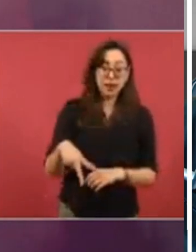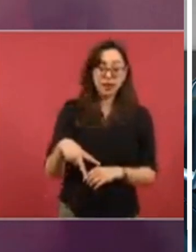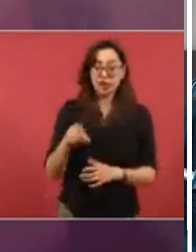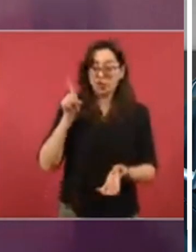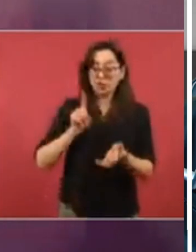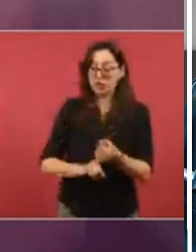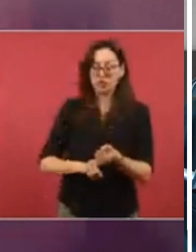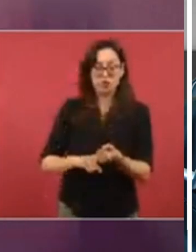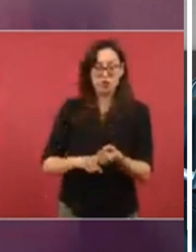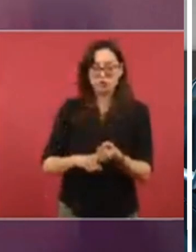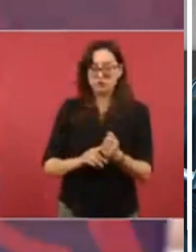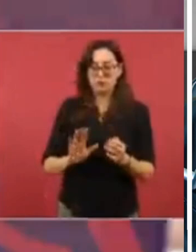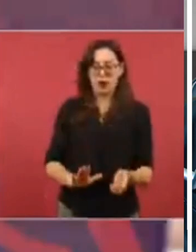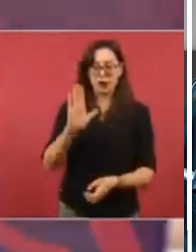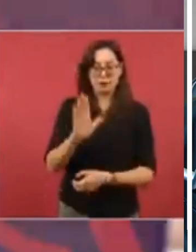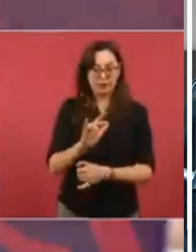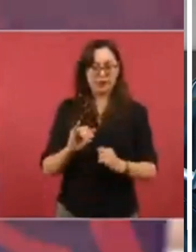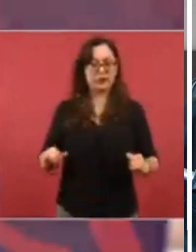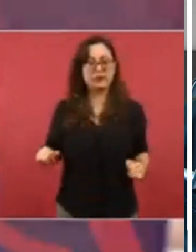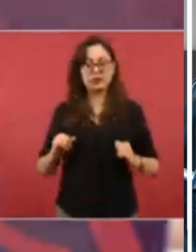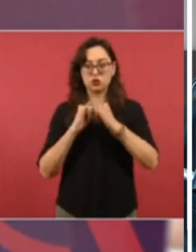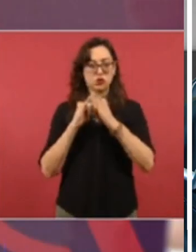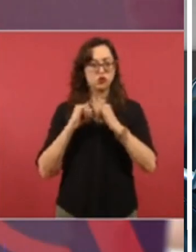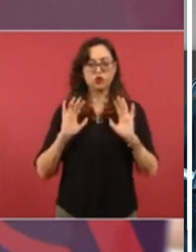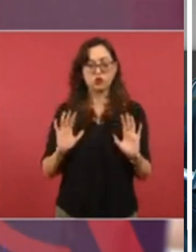seguridad social que tenemos en el país